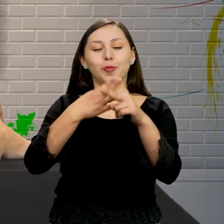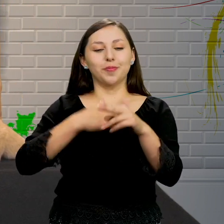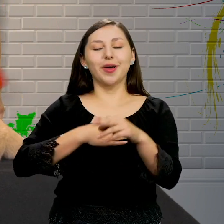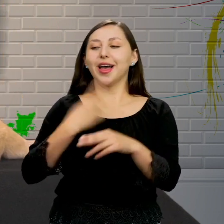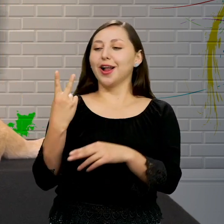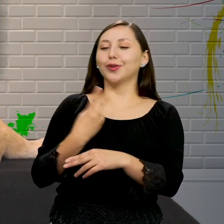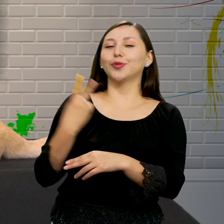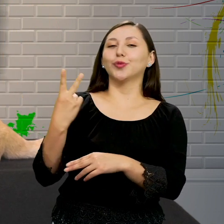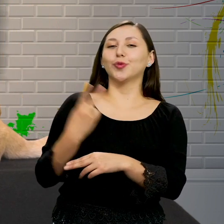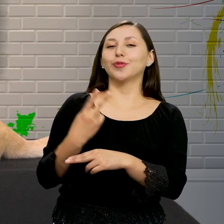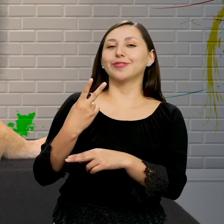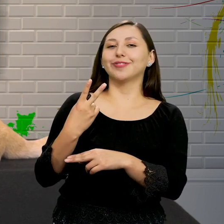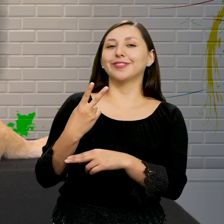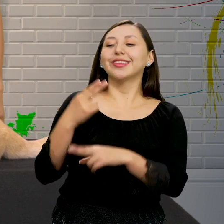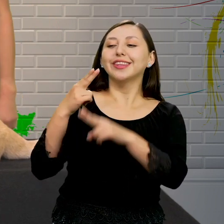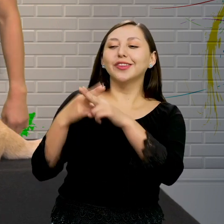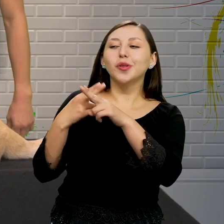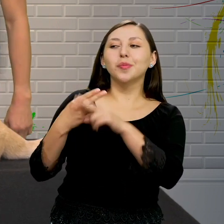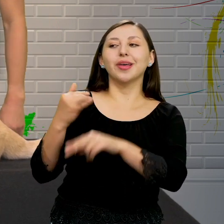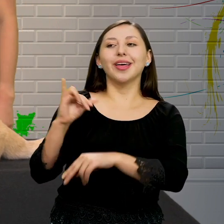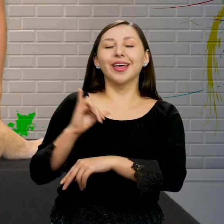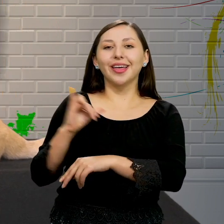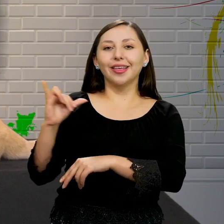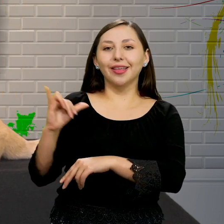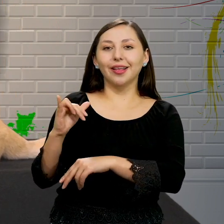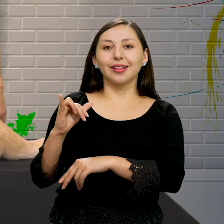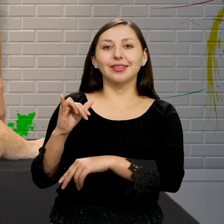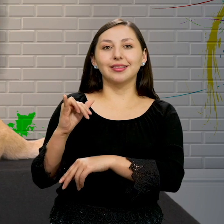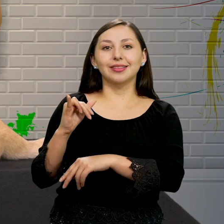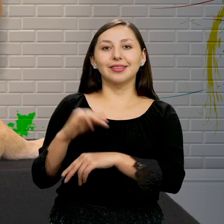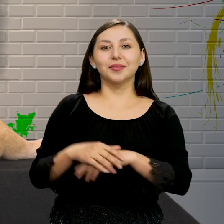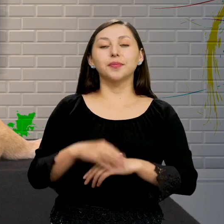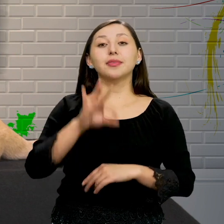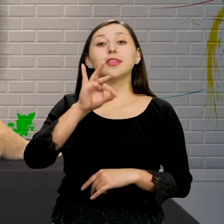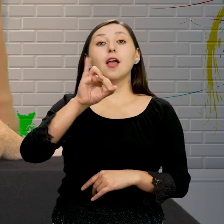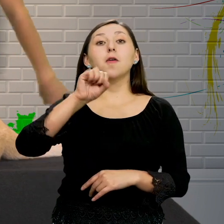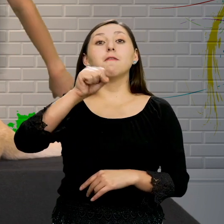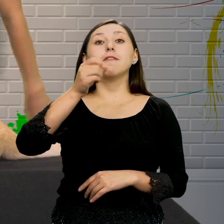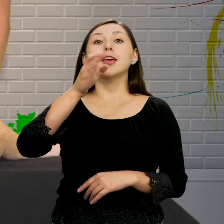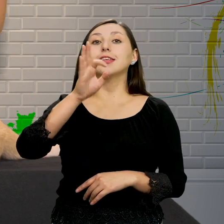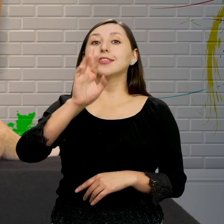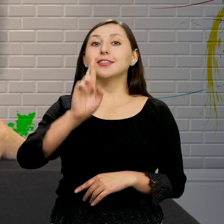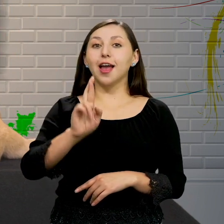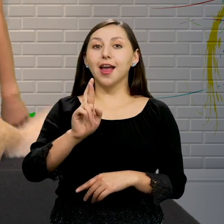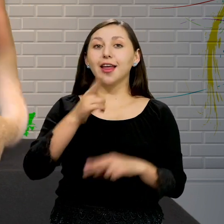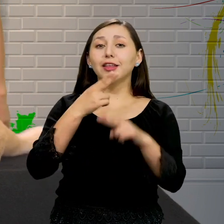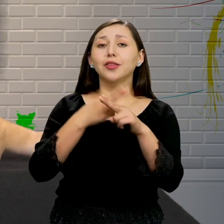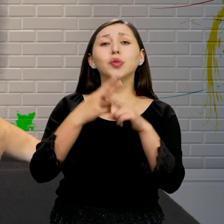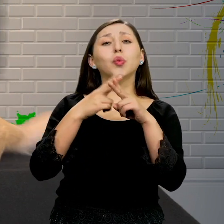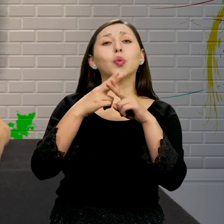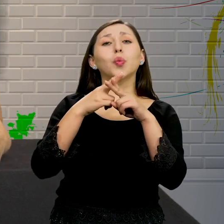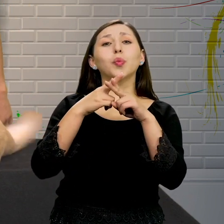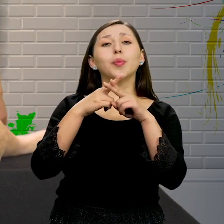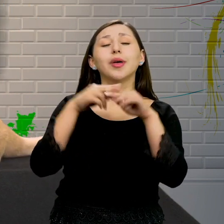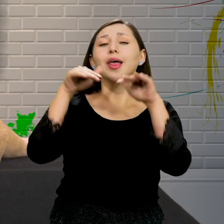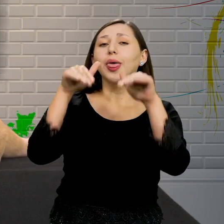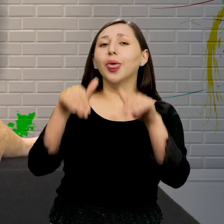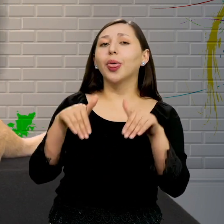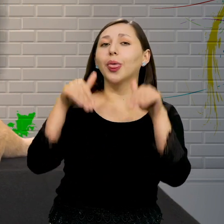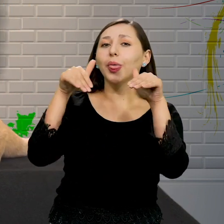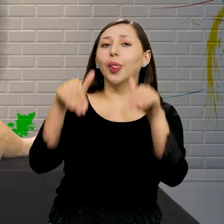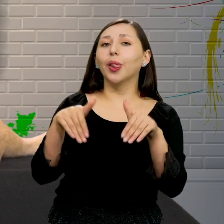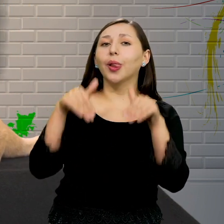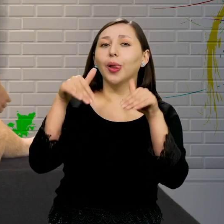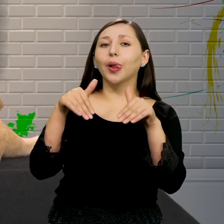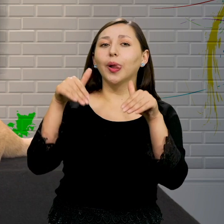También se llama Pancho Y es veterinario Y hoy nos trajo a un gran amigo ¿Cómo se llama? Fister Fister Un hermoso perro ¿Labrador?